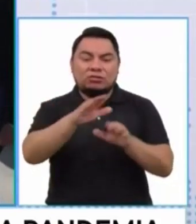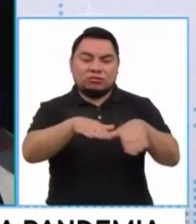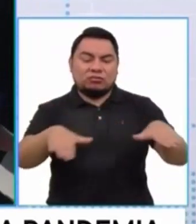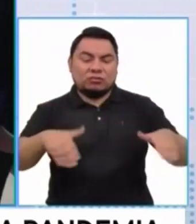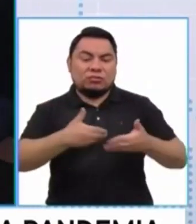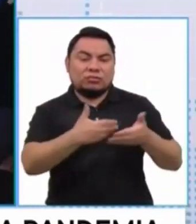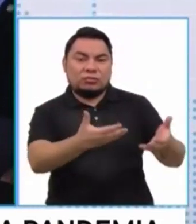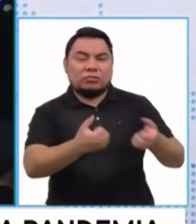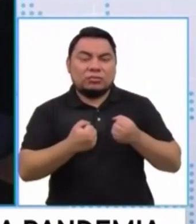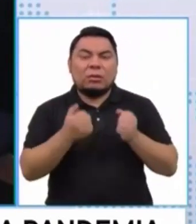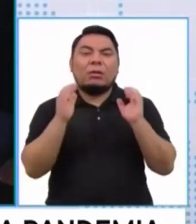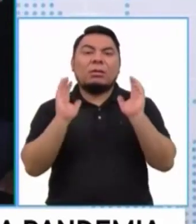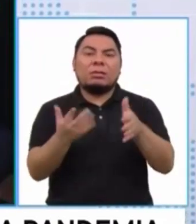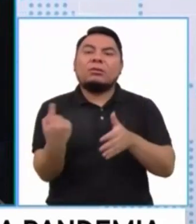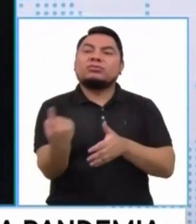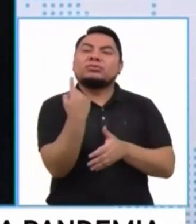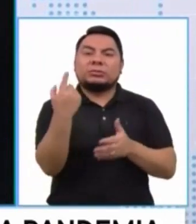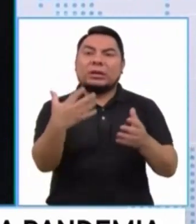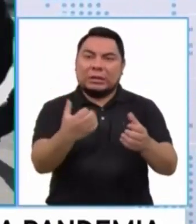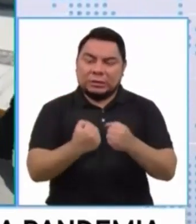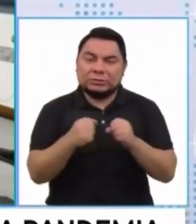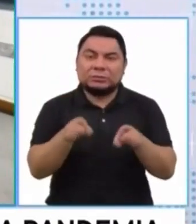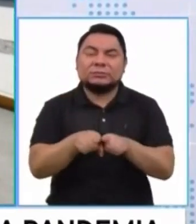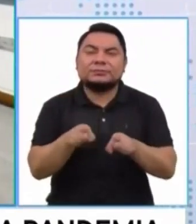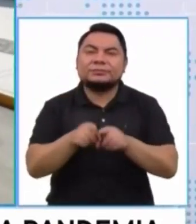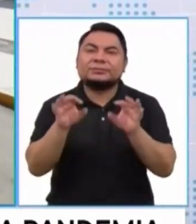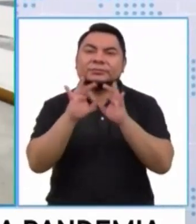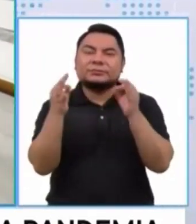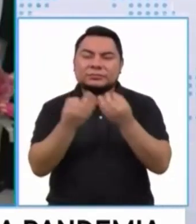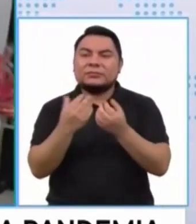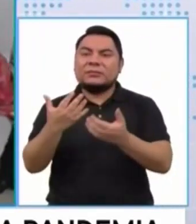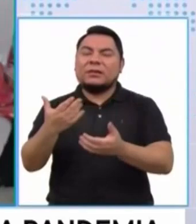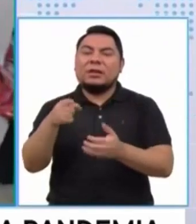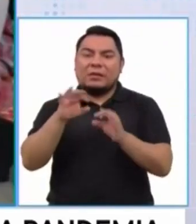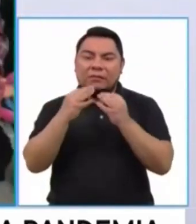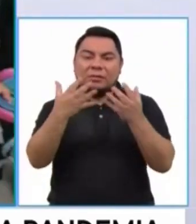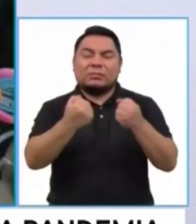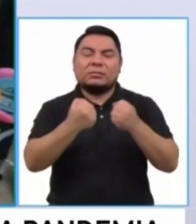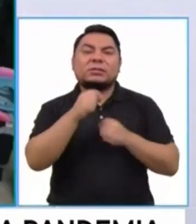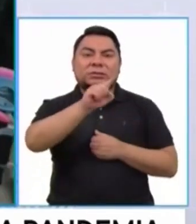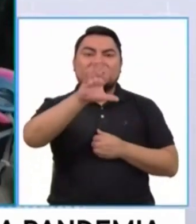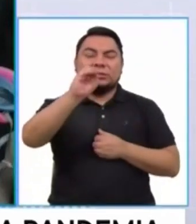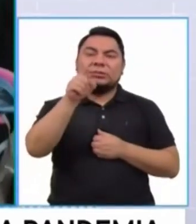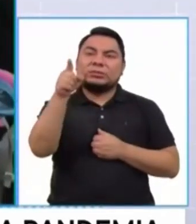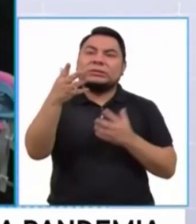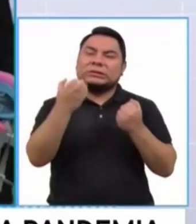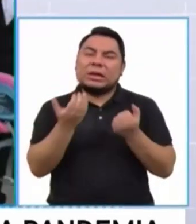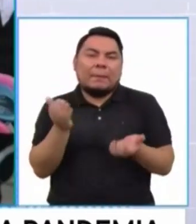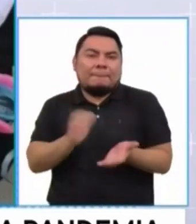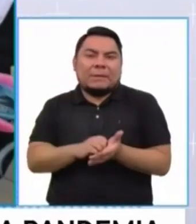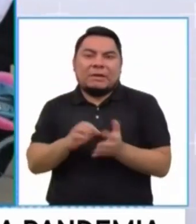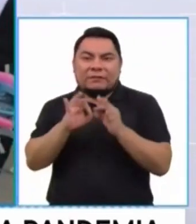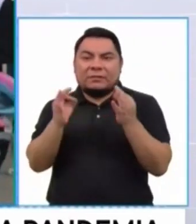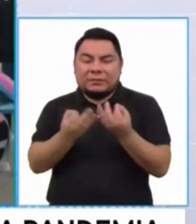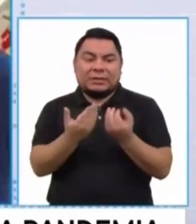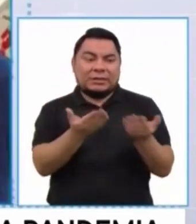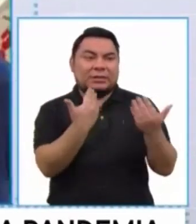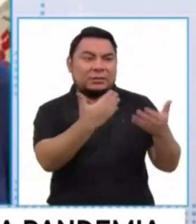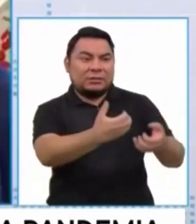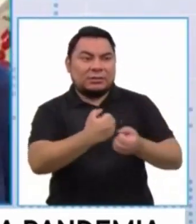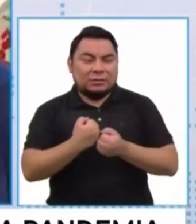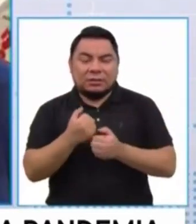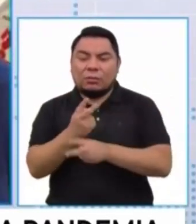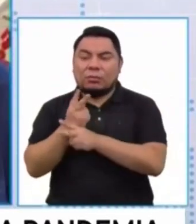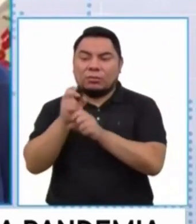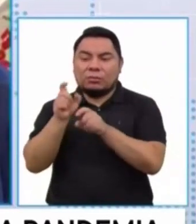niños que se encuentran en el estado de abandono, y además de las familias que acogen, que entiendo son 150, y ustedes quisieran tener más familias. Quizás hacer un